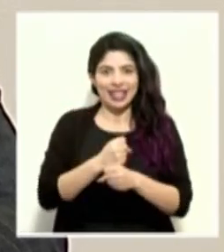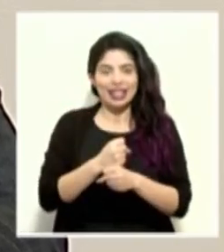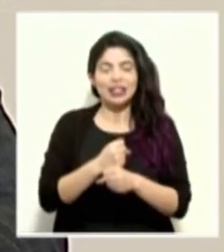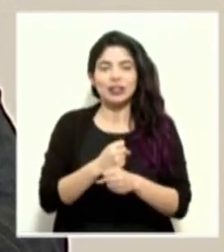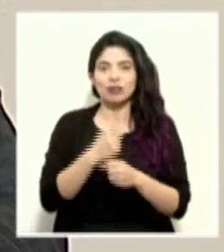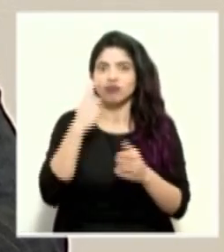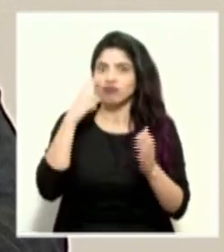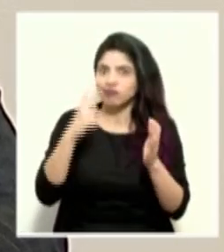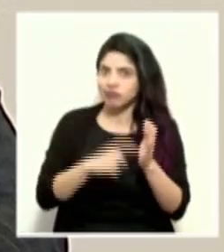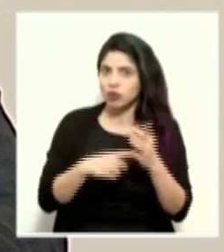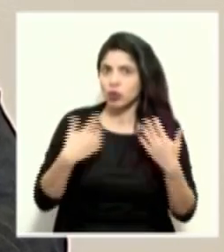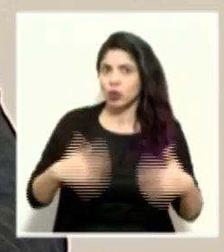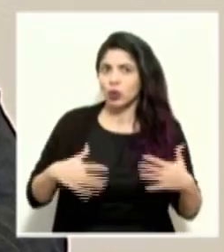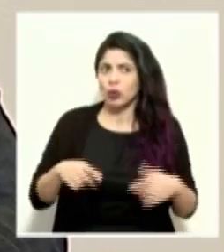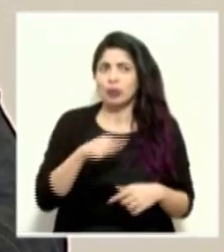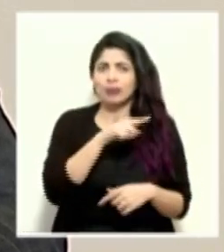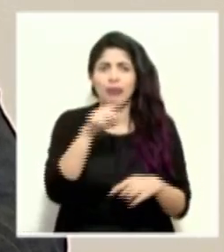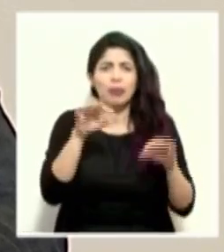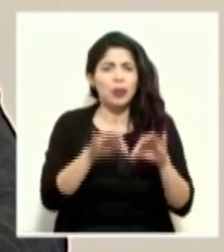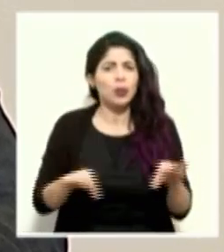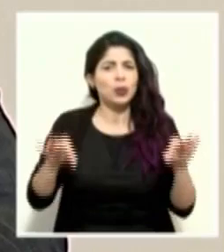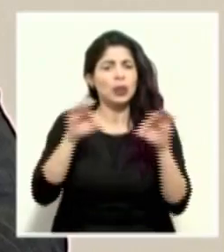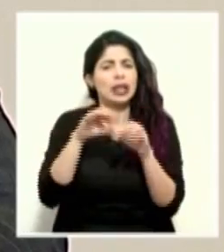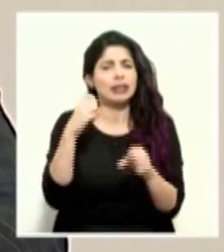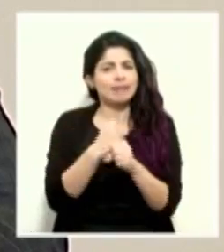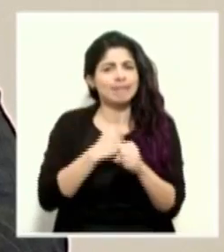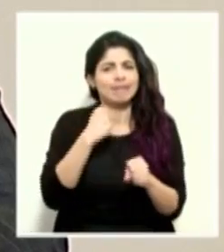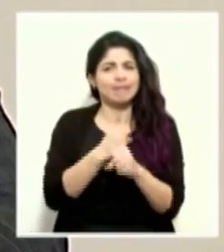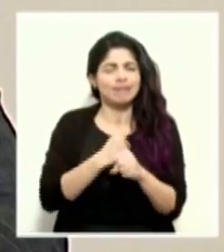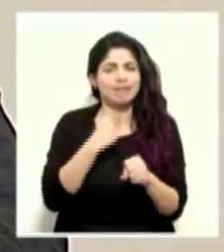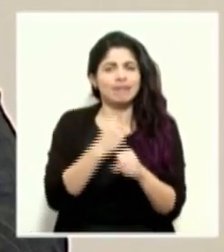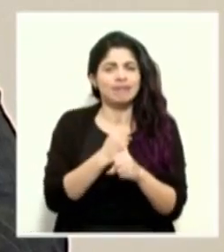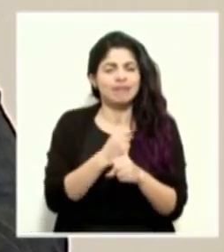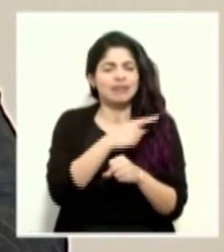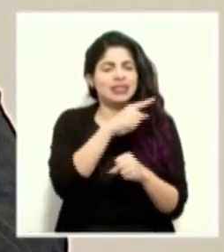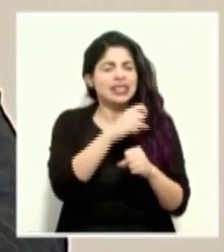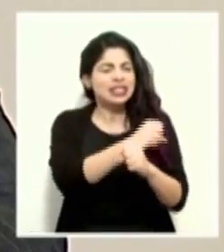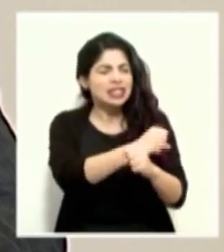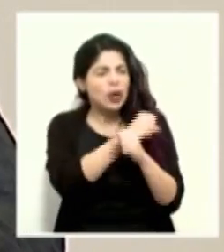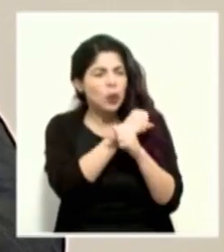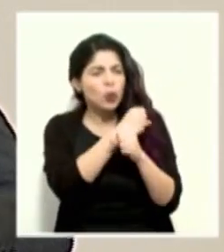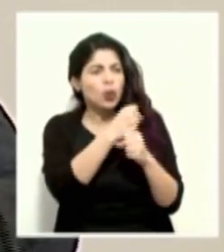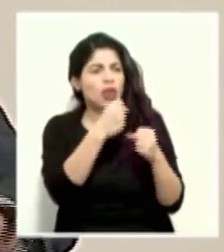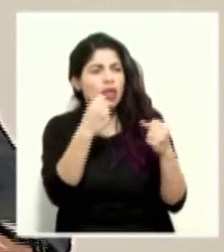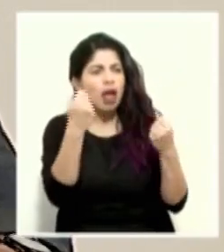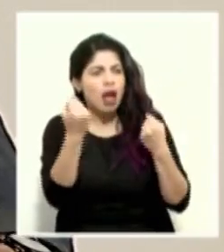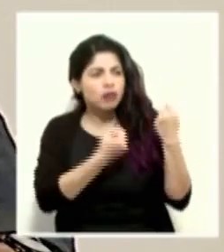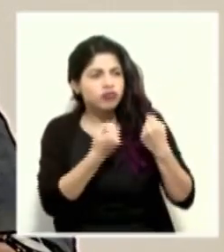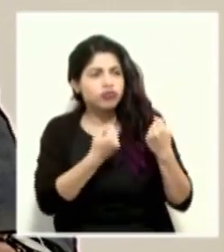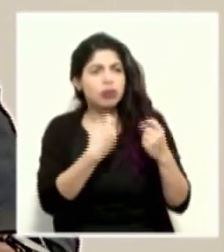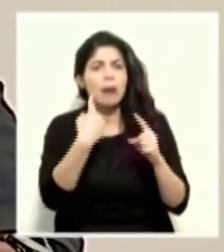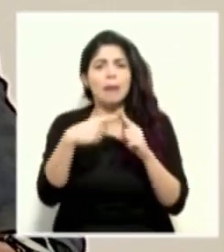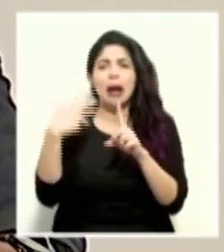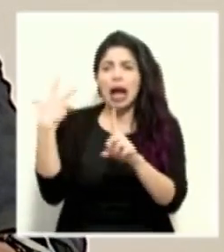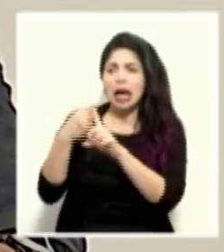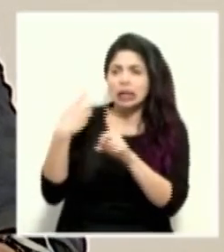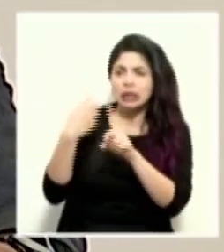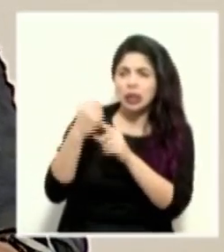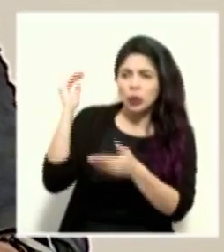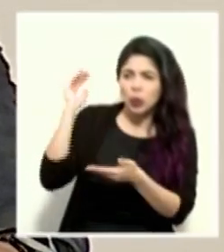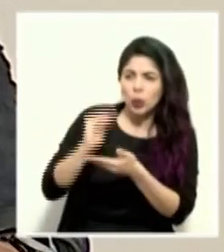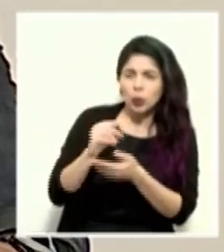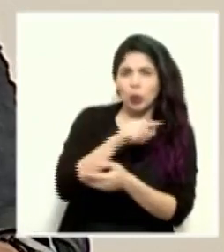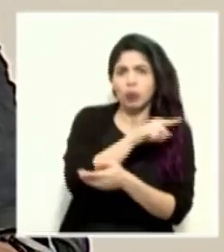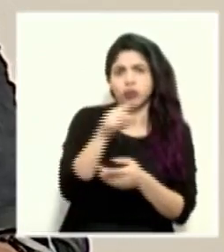reconociendo su importantísima labor, todo lo que es la seguridad vial y para la disminución de los accidentes de tránsito.